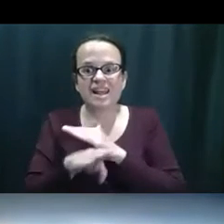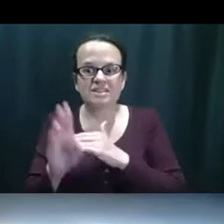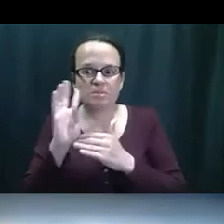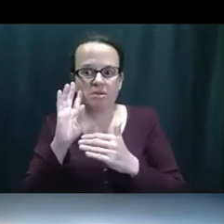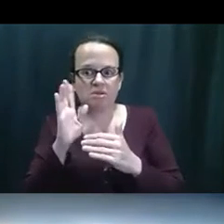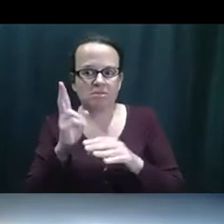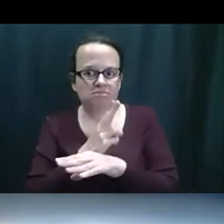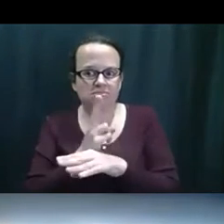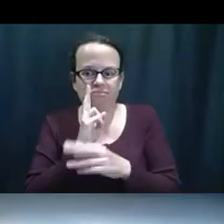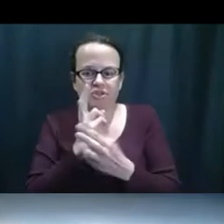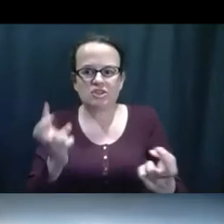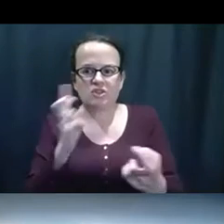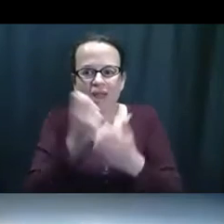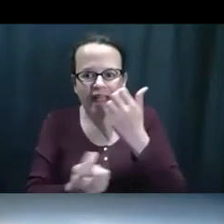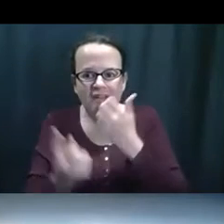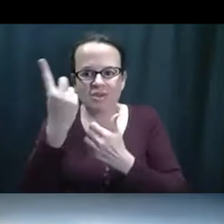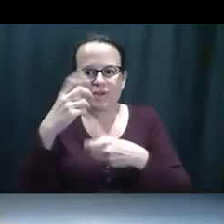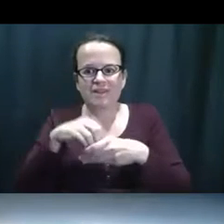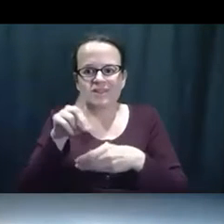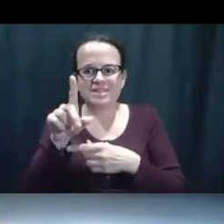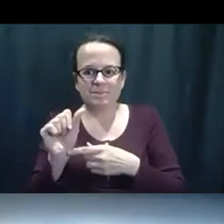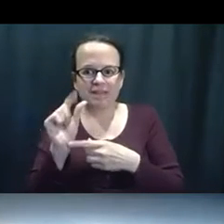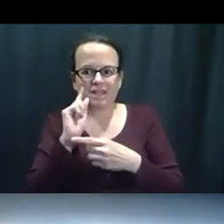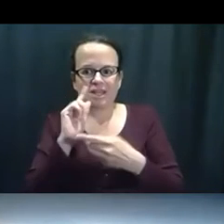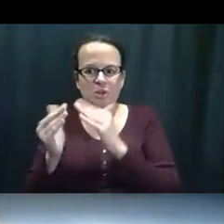recursos más accesibles para todo el mundo.